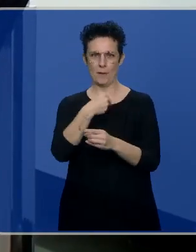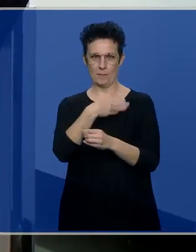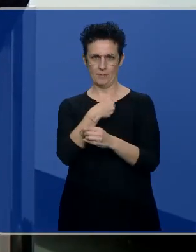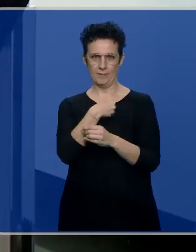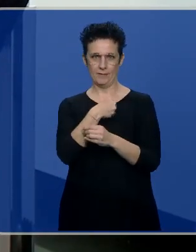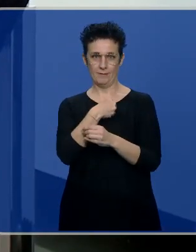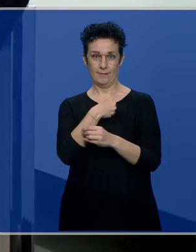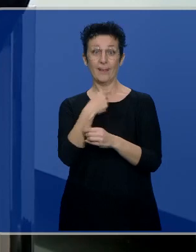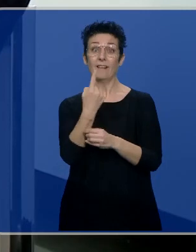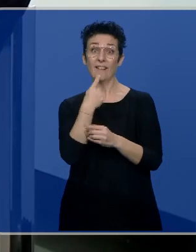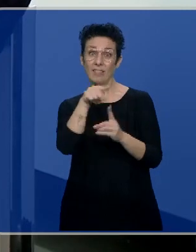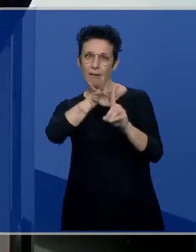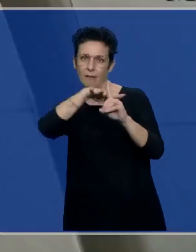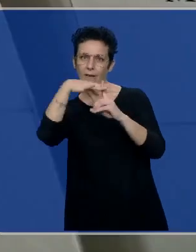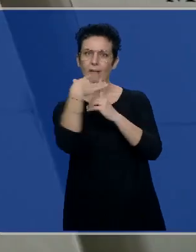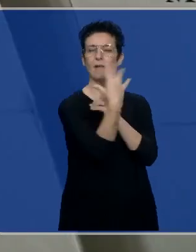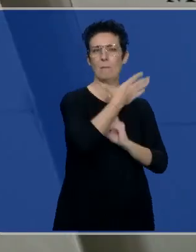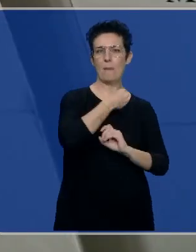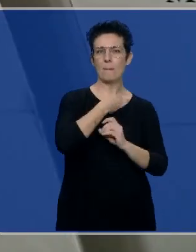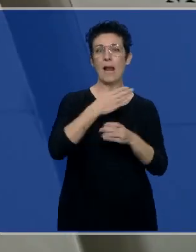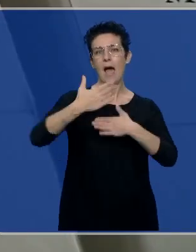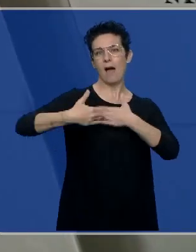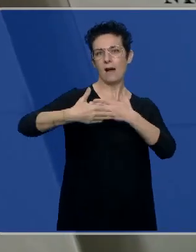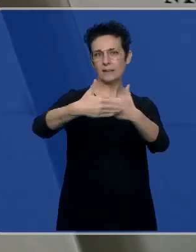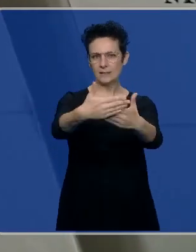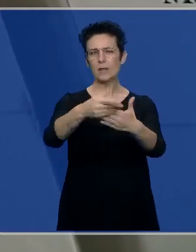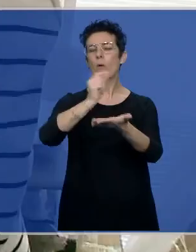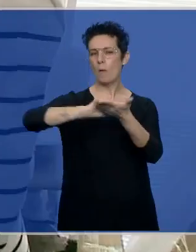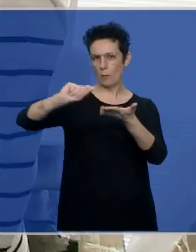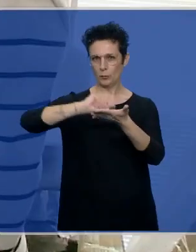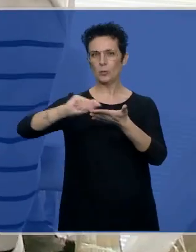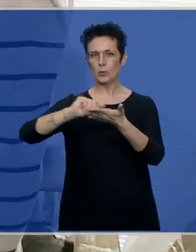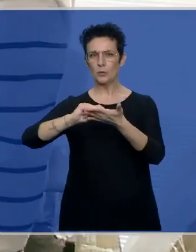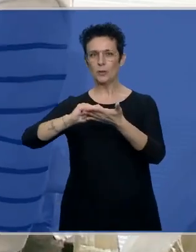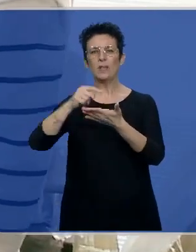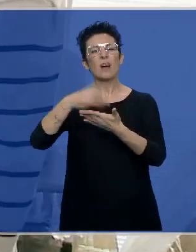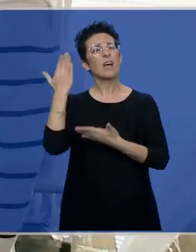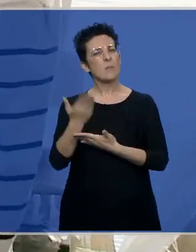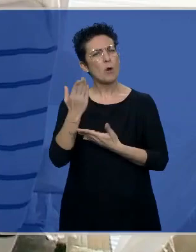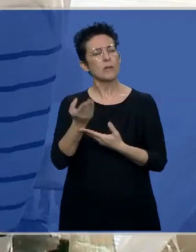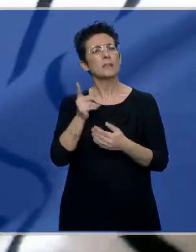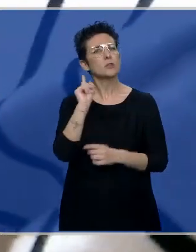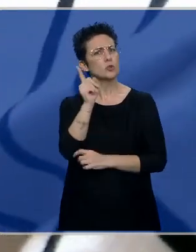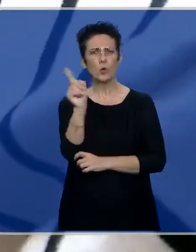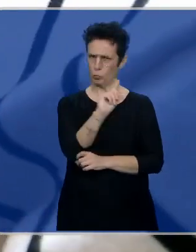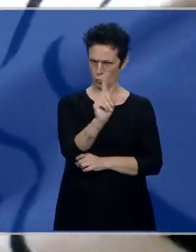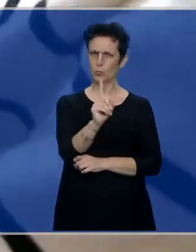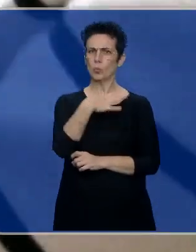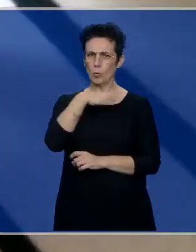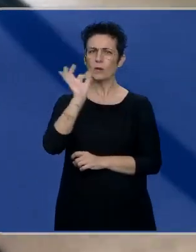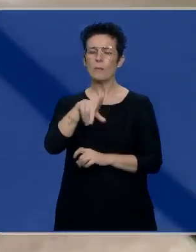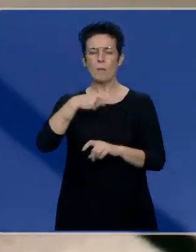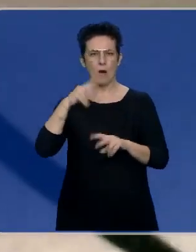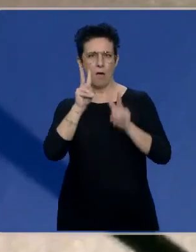es decir al archivo de autor todos son importantes y no solamente son importantes sino que te llevas muchas